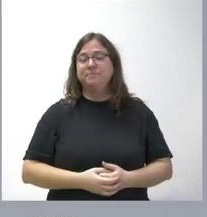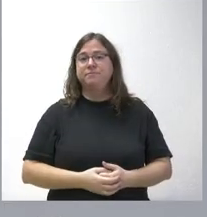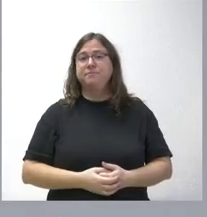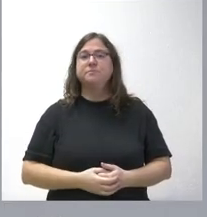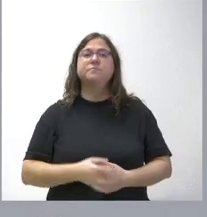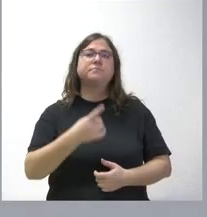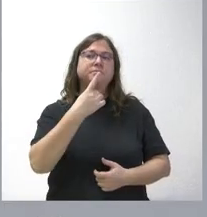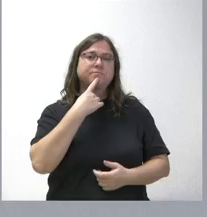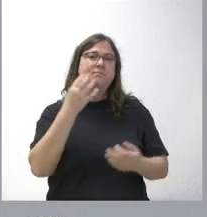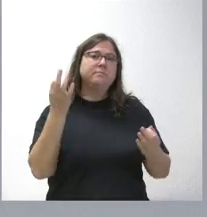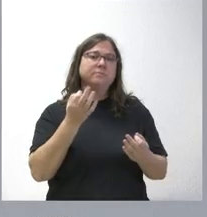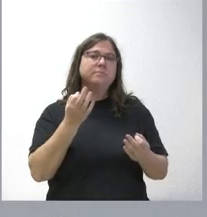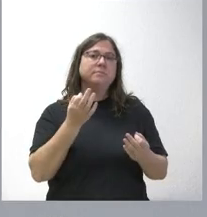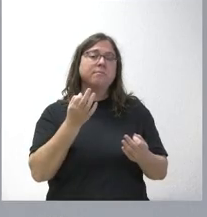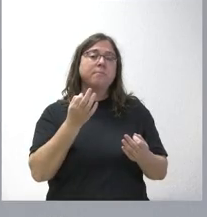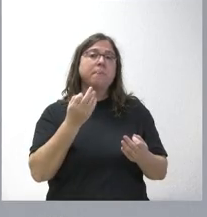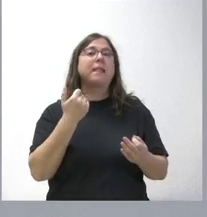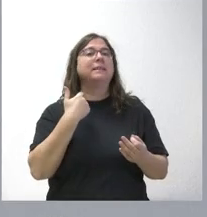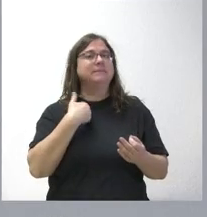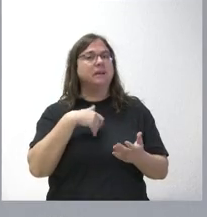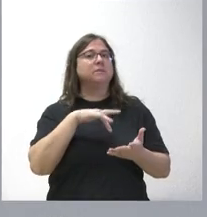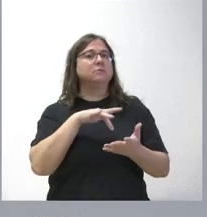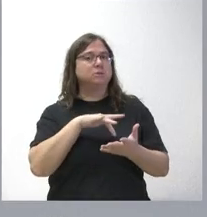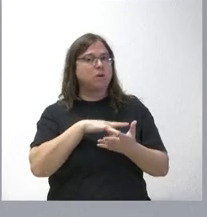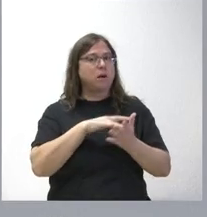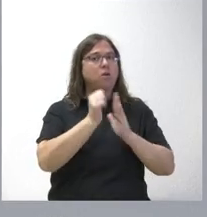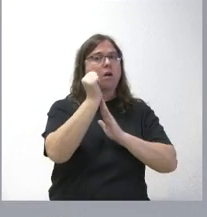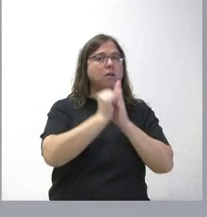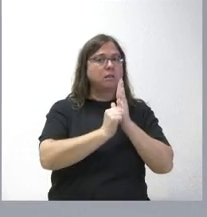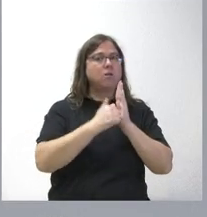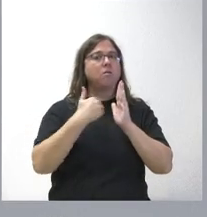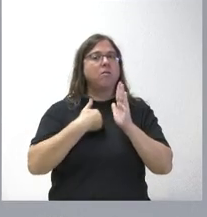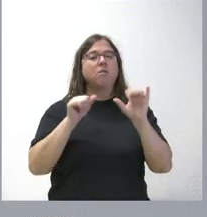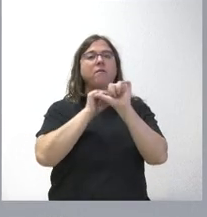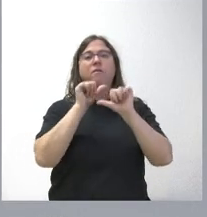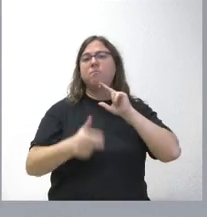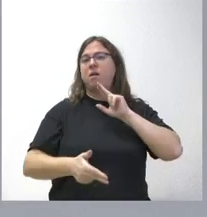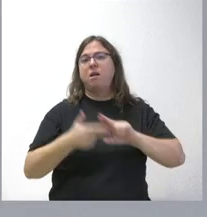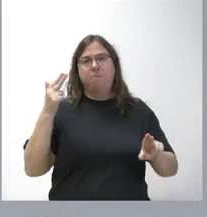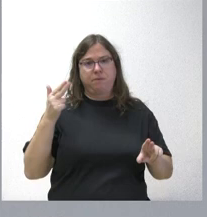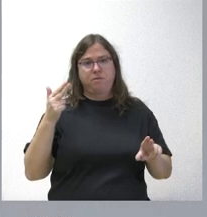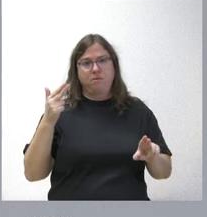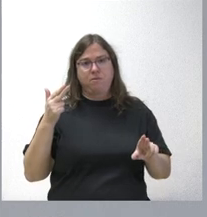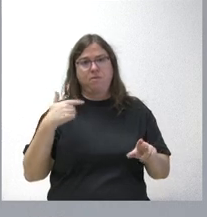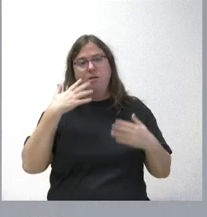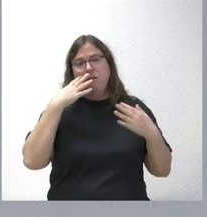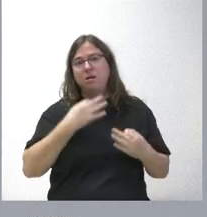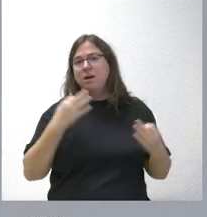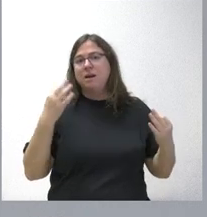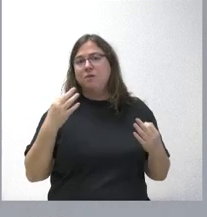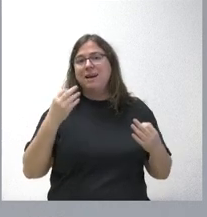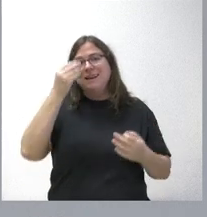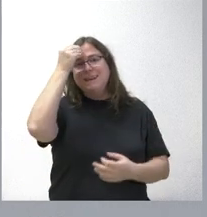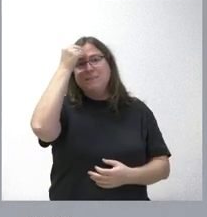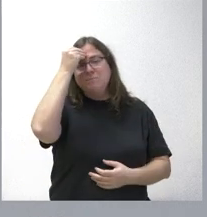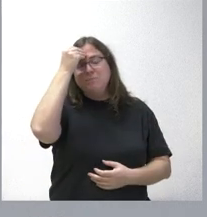que lo hemos movido y articulado de una manera ágil y rápida. Y creo que, más que pensar en lo